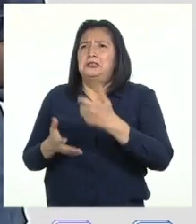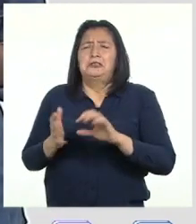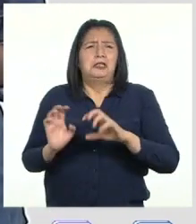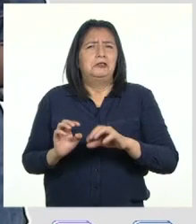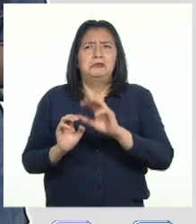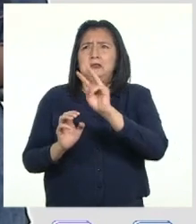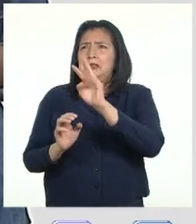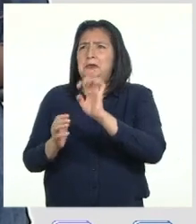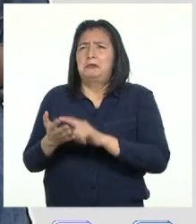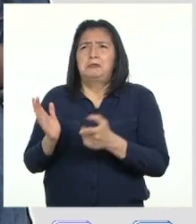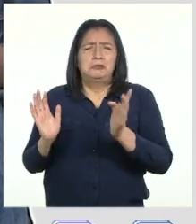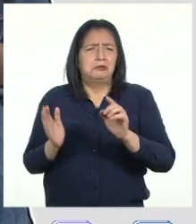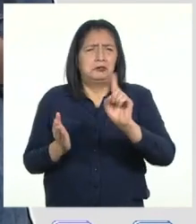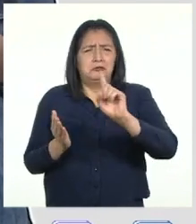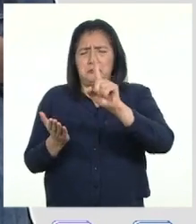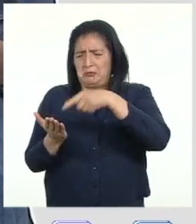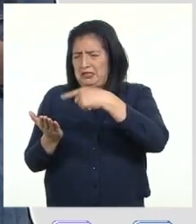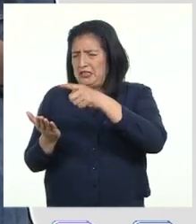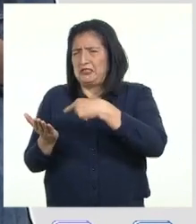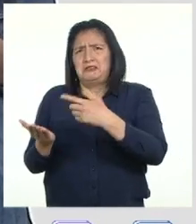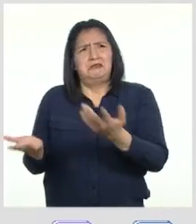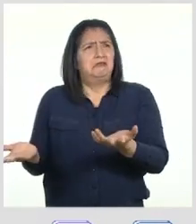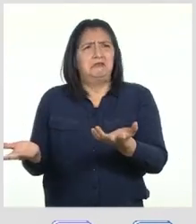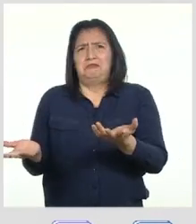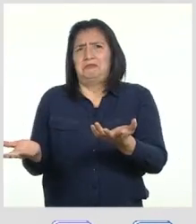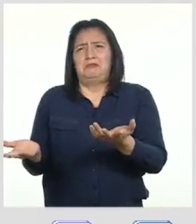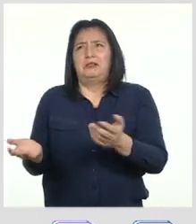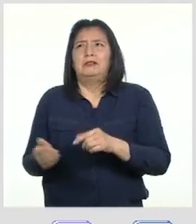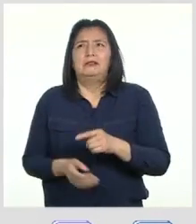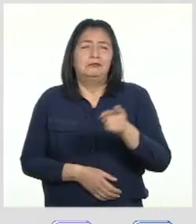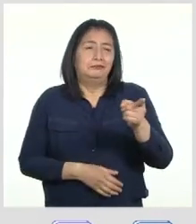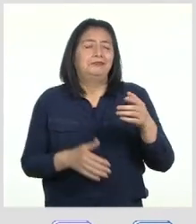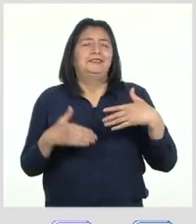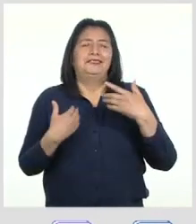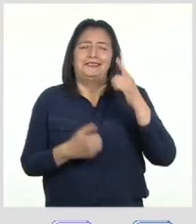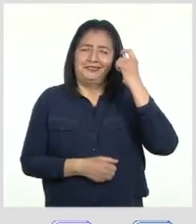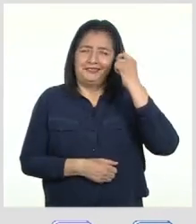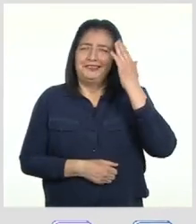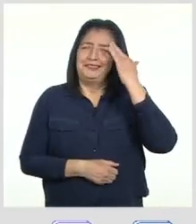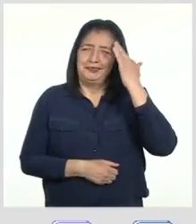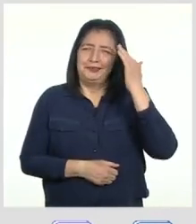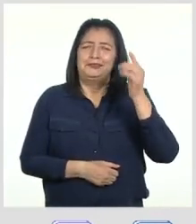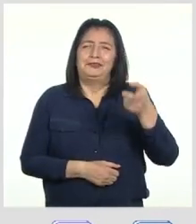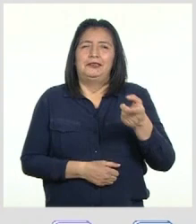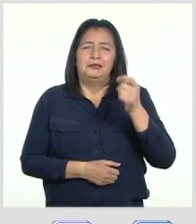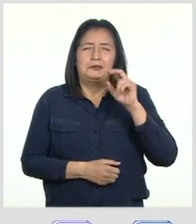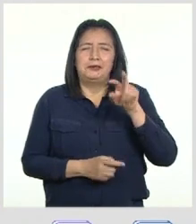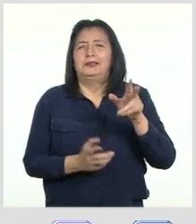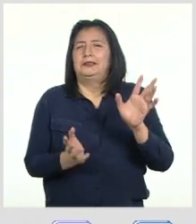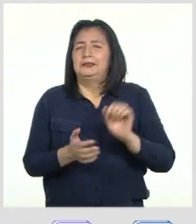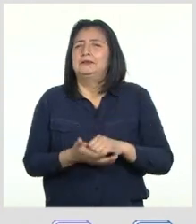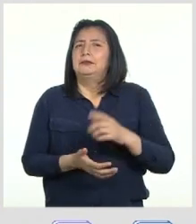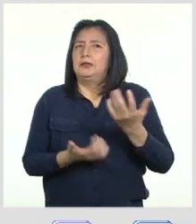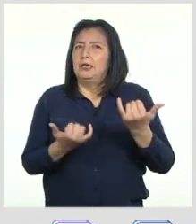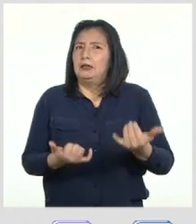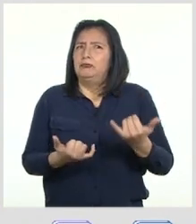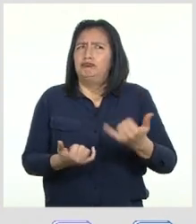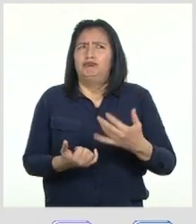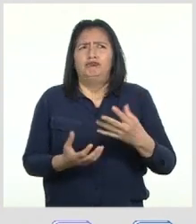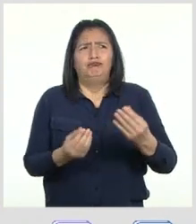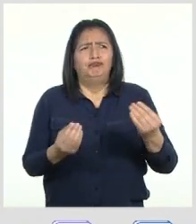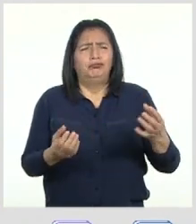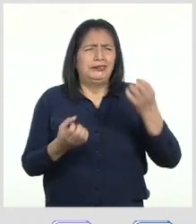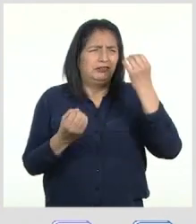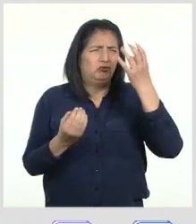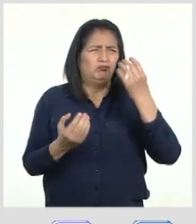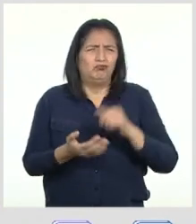y no en un mensaje que va circulando por el chat Me alegra que te des cuenta de eso, Pati Hoy en día hay tanta